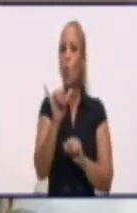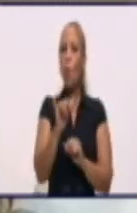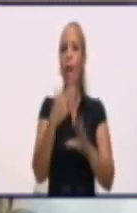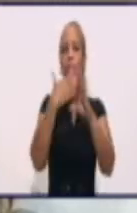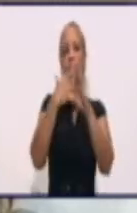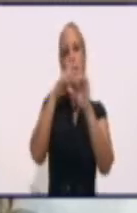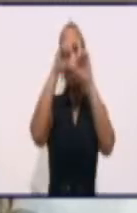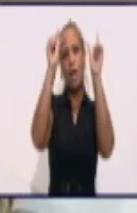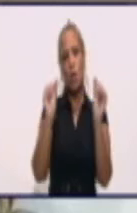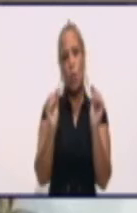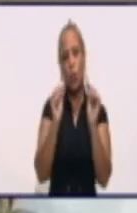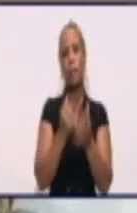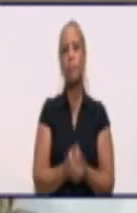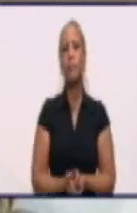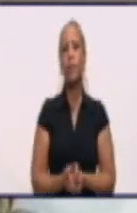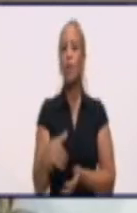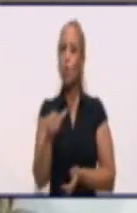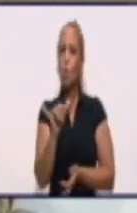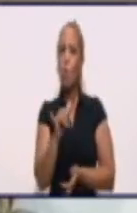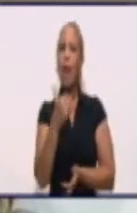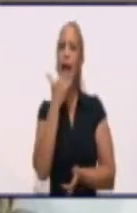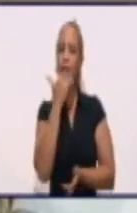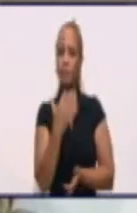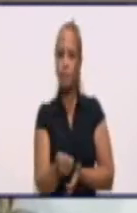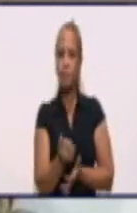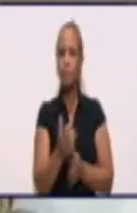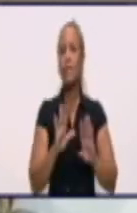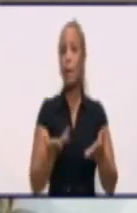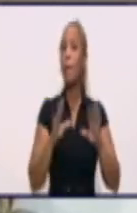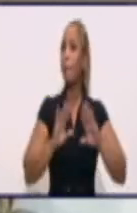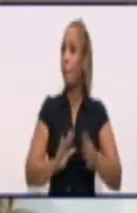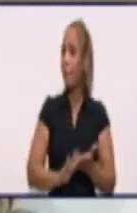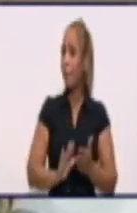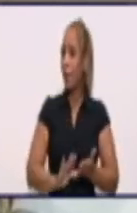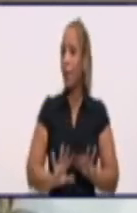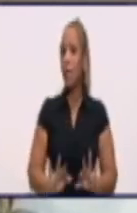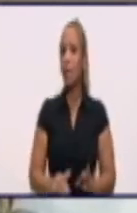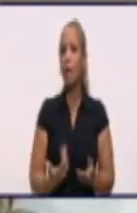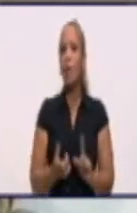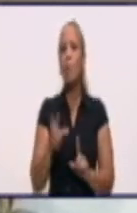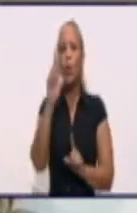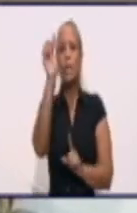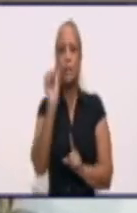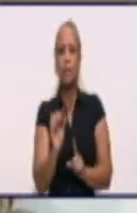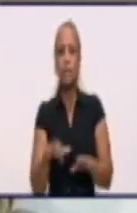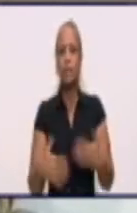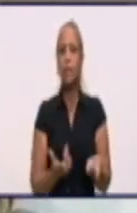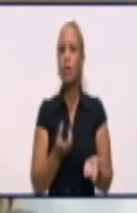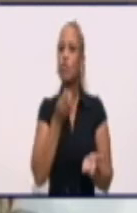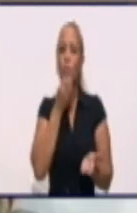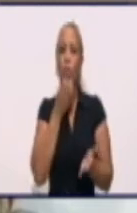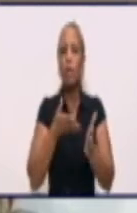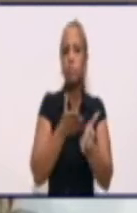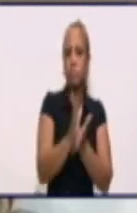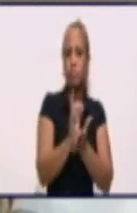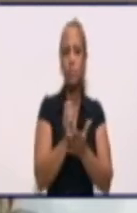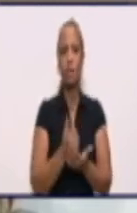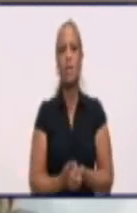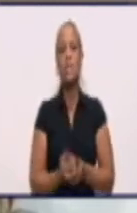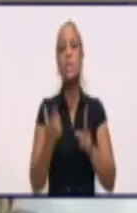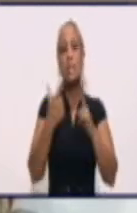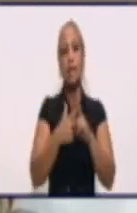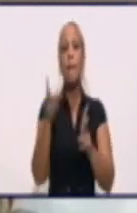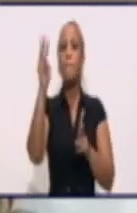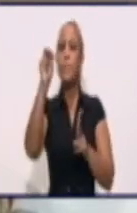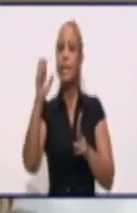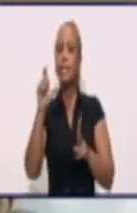Cinco Palmas, también hubo averías que estaban pendientes incluso por acceso del río para poder resolverlo. Y en la zona de las Mercedes, en línea que va a